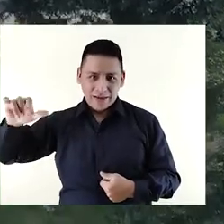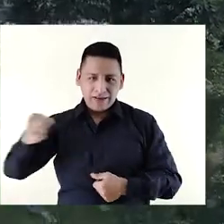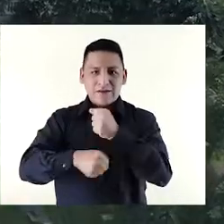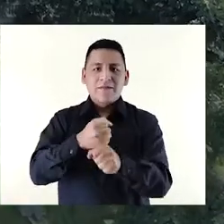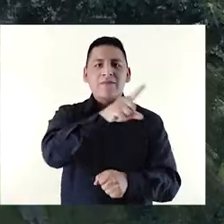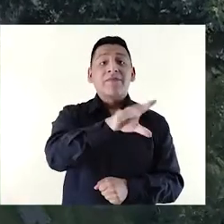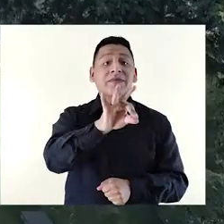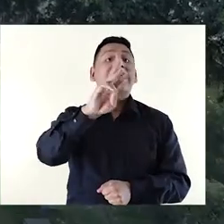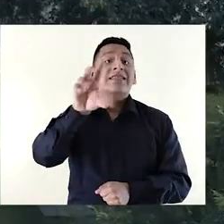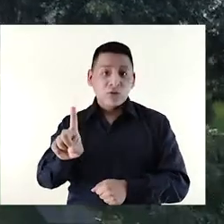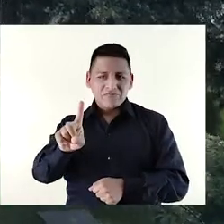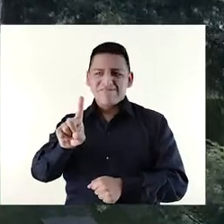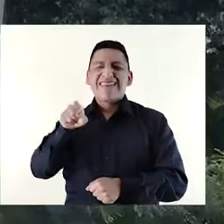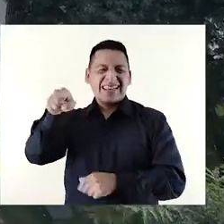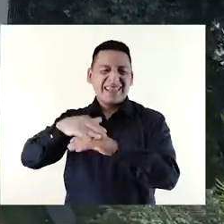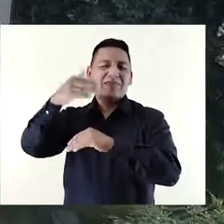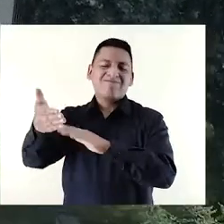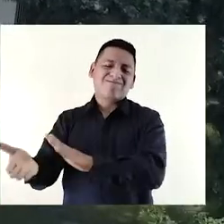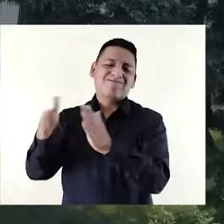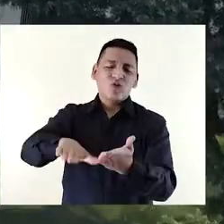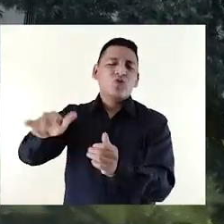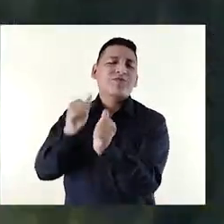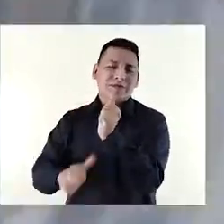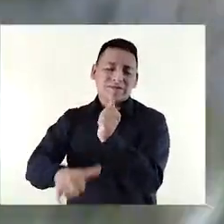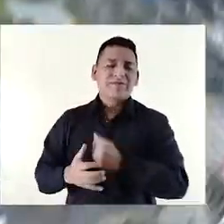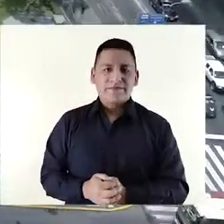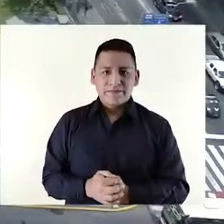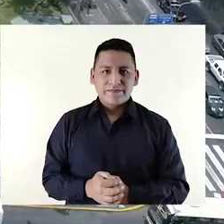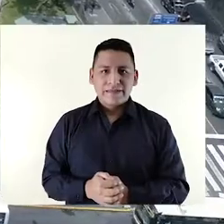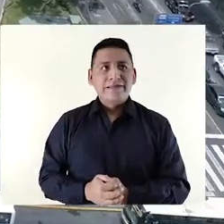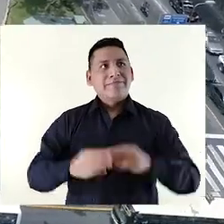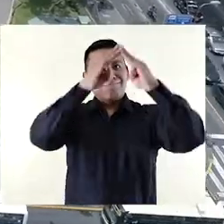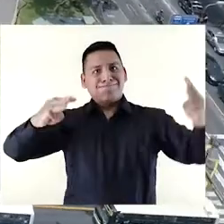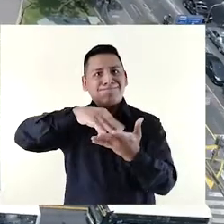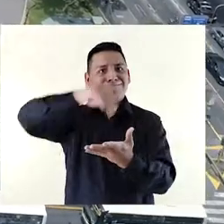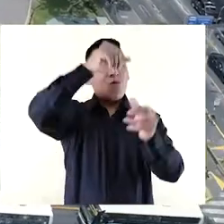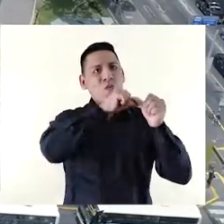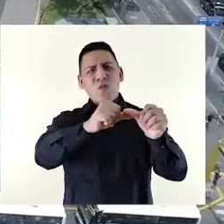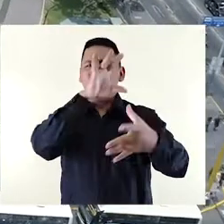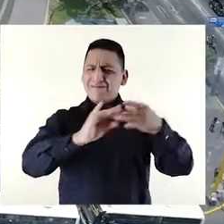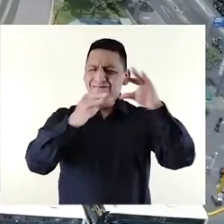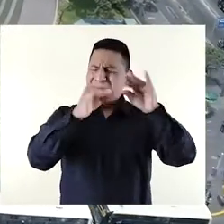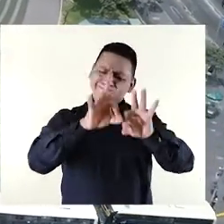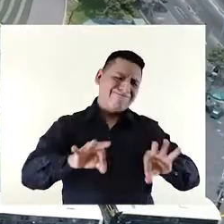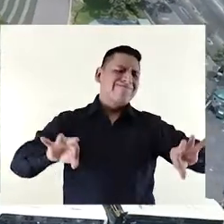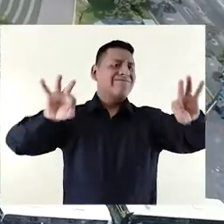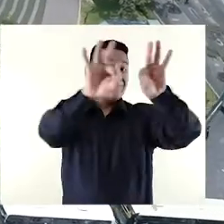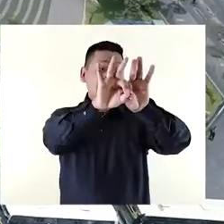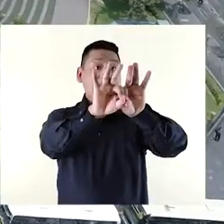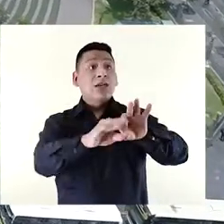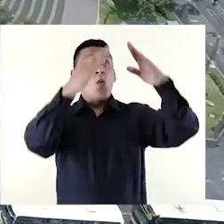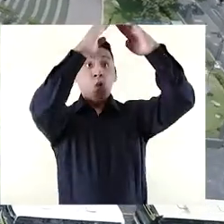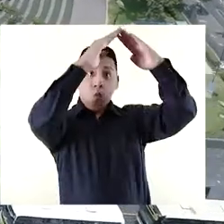1961, años después del fallecimiento de su hermano. El Palacio de la Exposición tiene una continuidad histórica importante